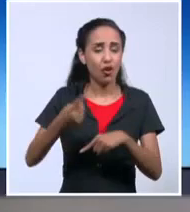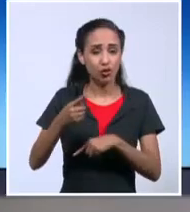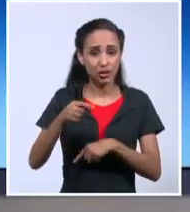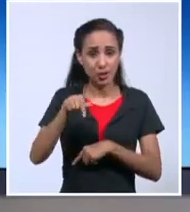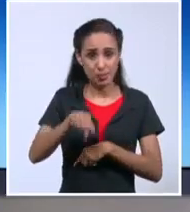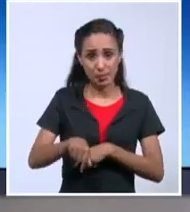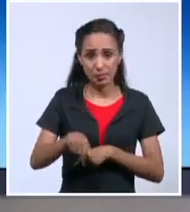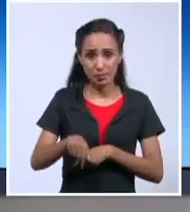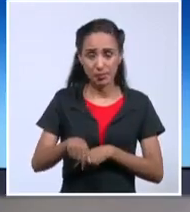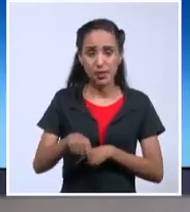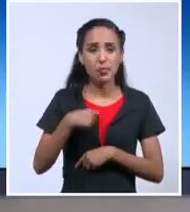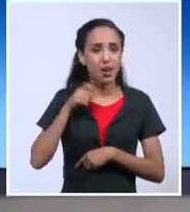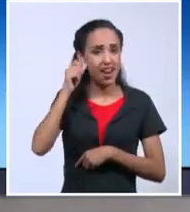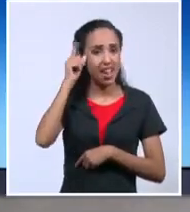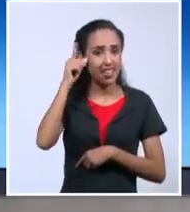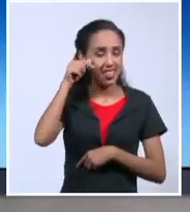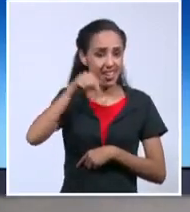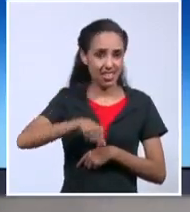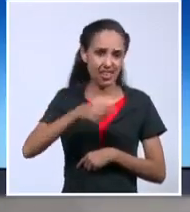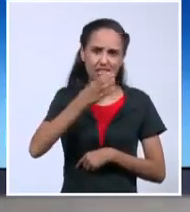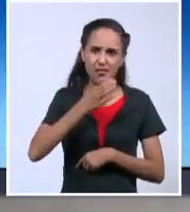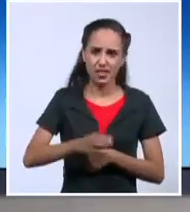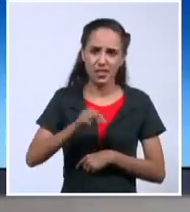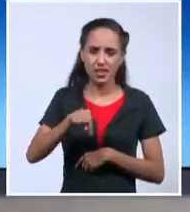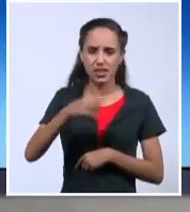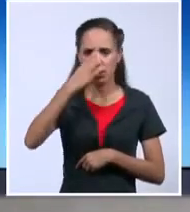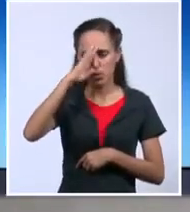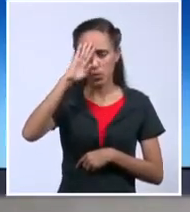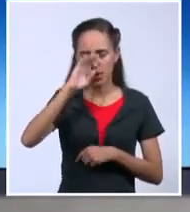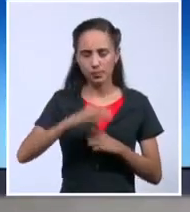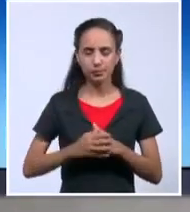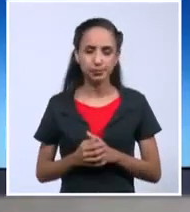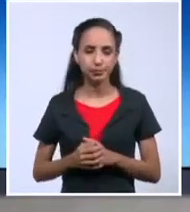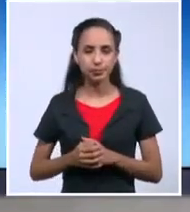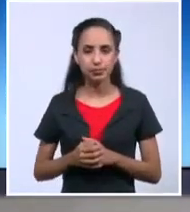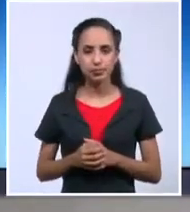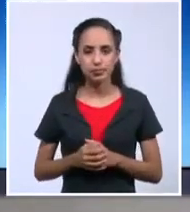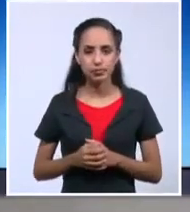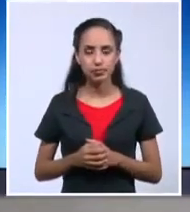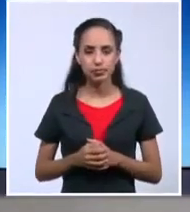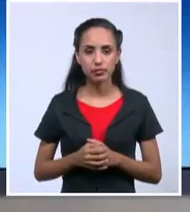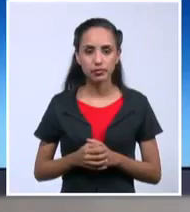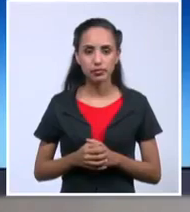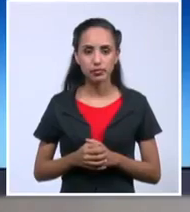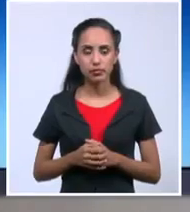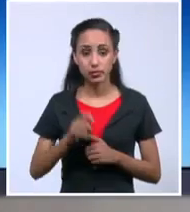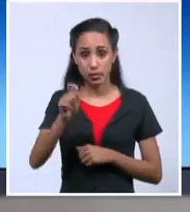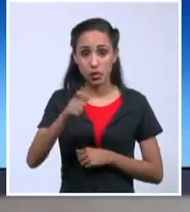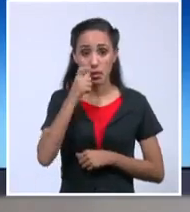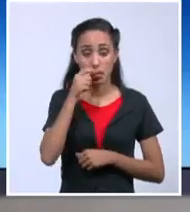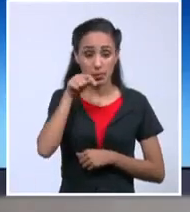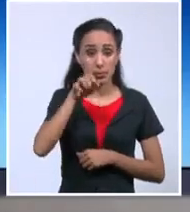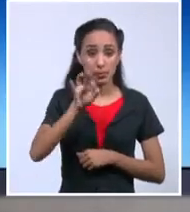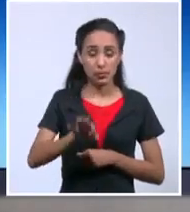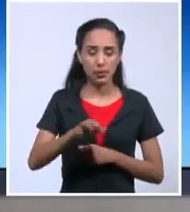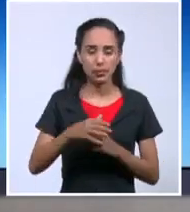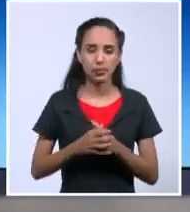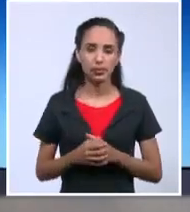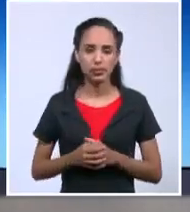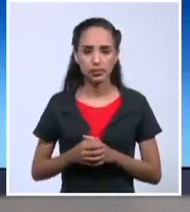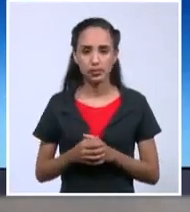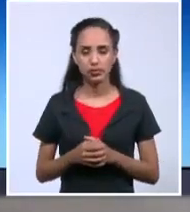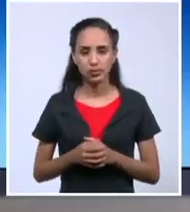Este es su negocio. Orlando Gutiérrez Boronat, lo dije al inicio, un nombre, dos apellidos, que no le dicen